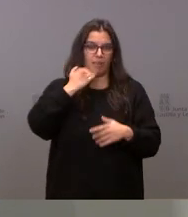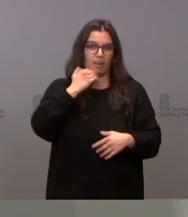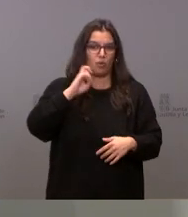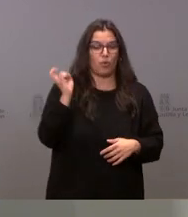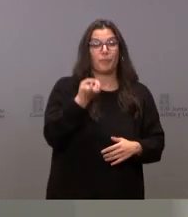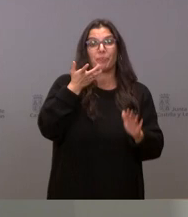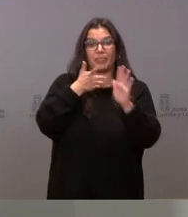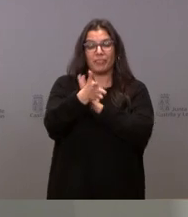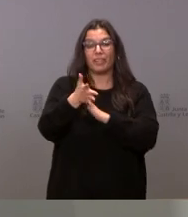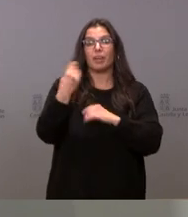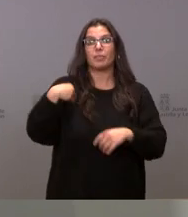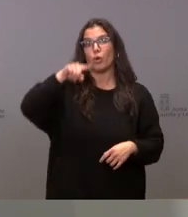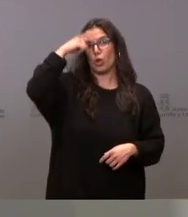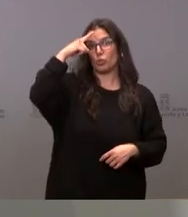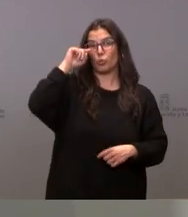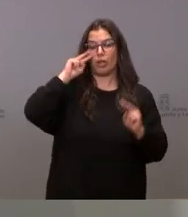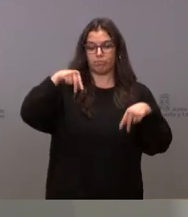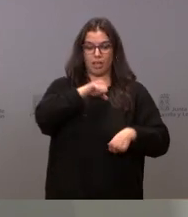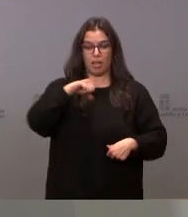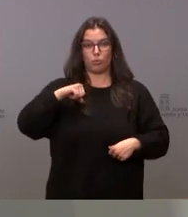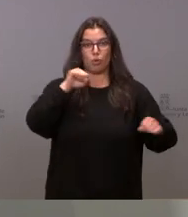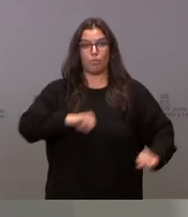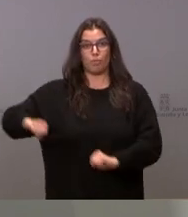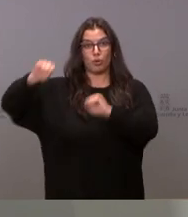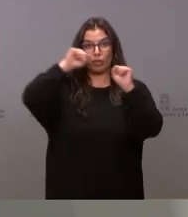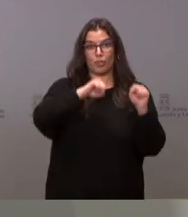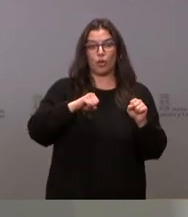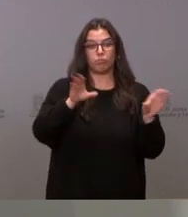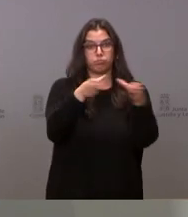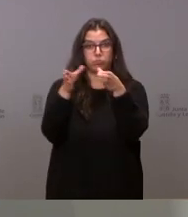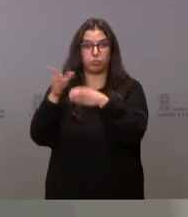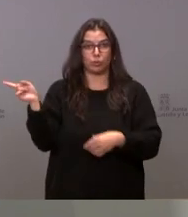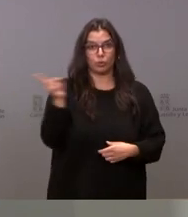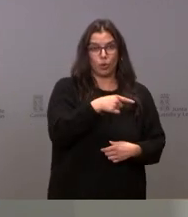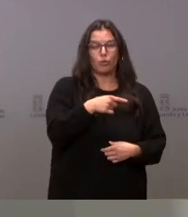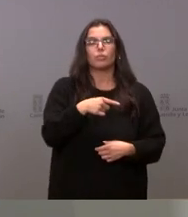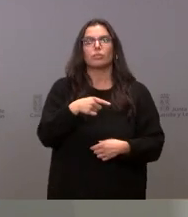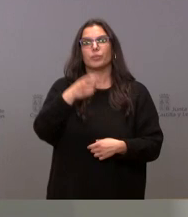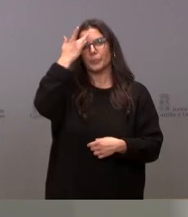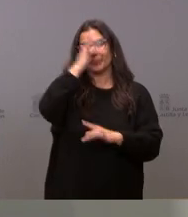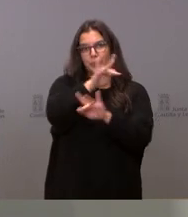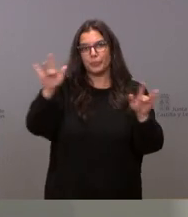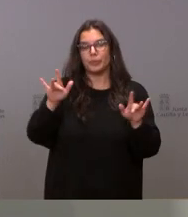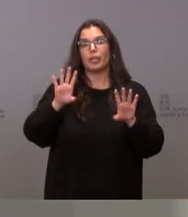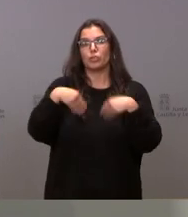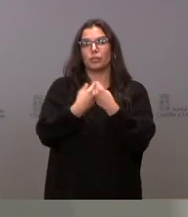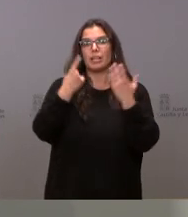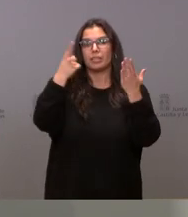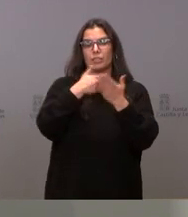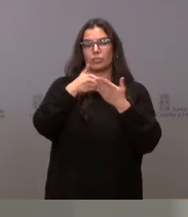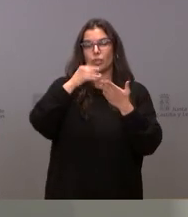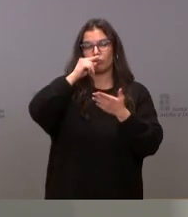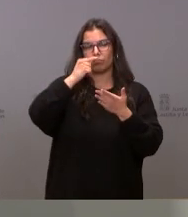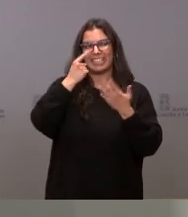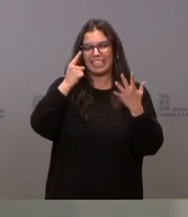generalizar la cultura de la autoprotección en toda la ciudadanía y está dotado con 6,1 millones de euros.